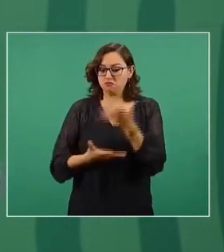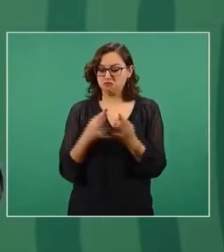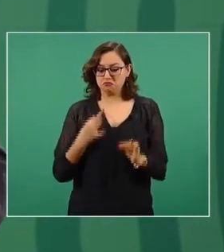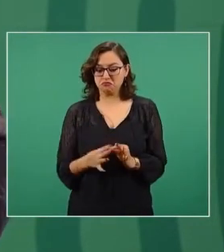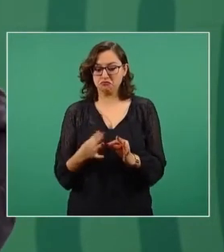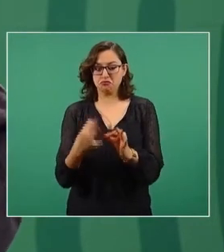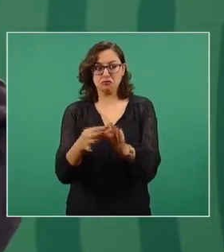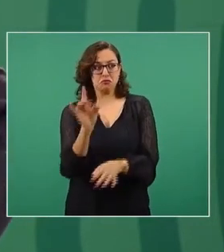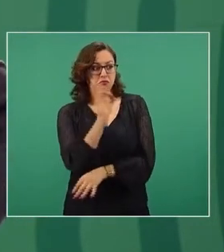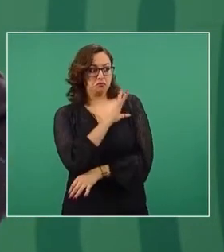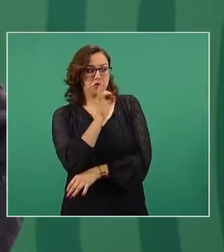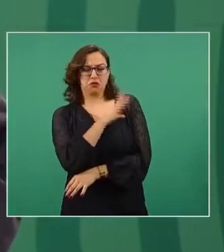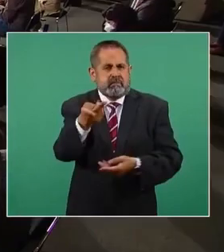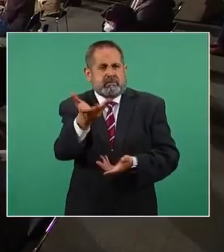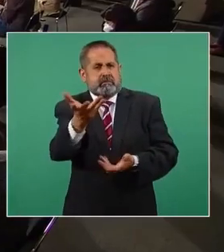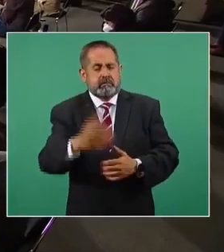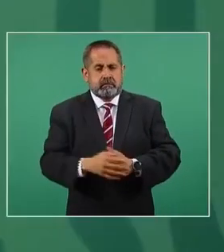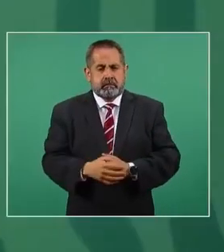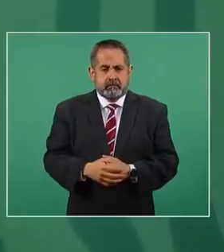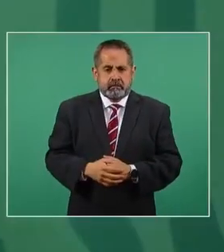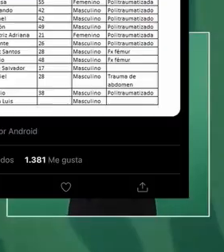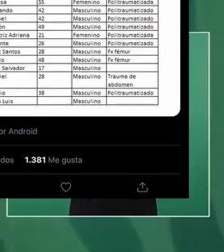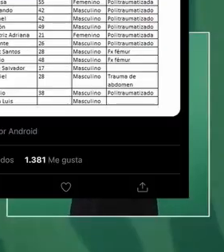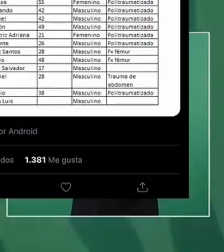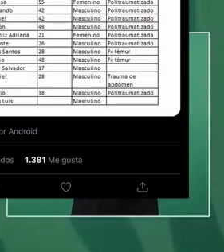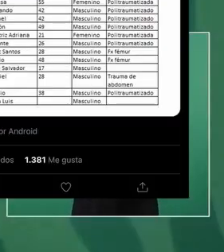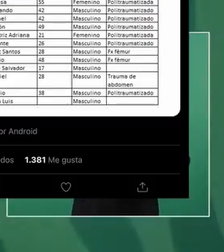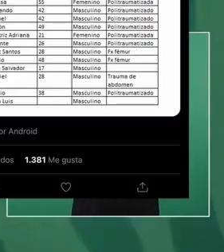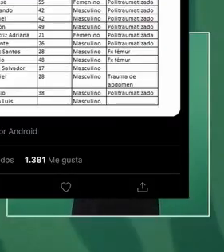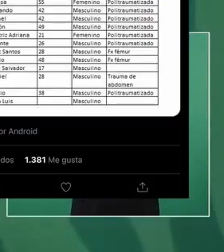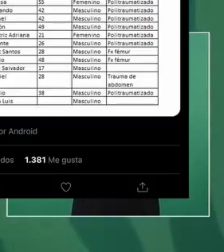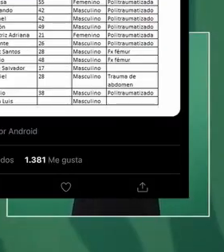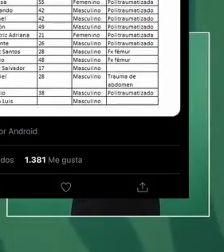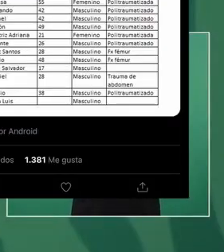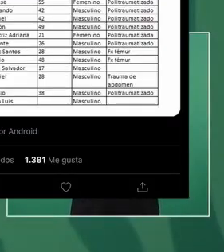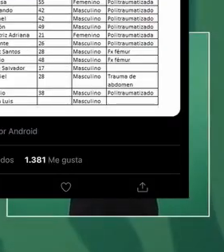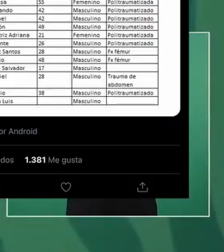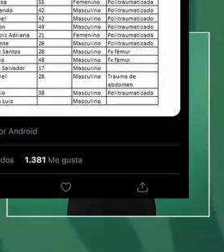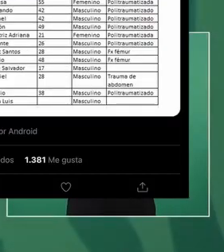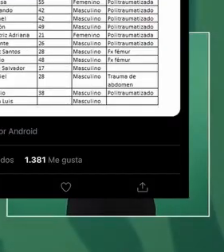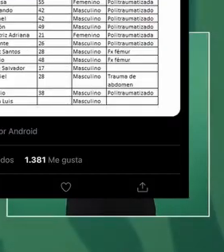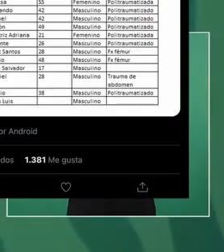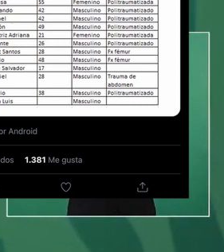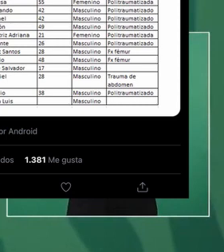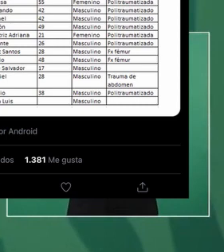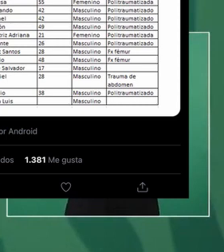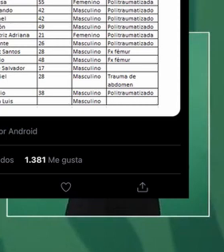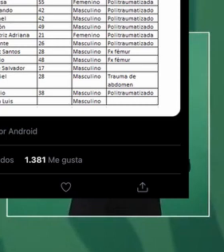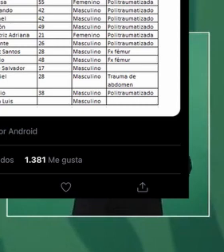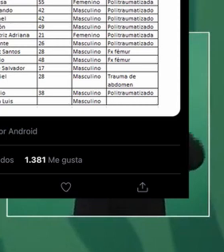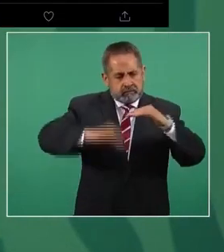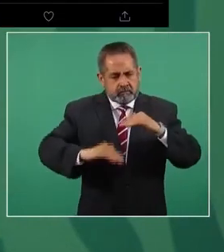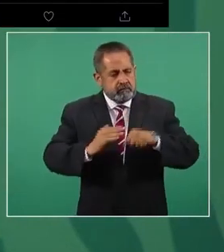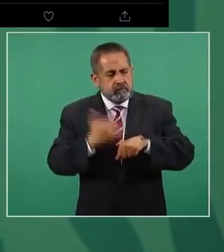Por eso el que nada debe, nada teme. Mi posición es que tenemos que llegar a la verdad de cuáles fueron las causas que provocaron este incidente,